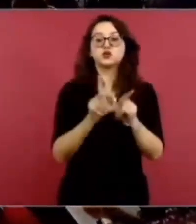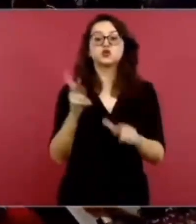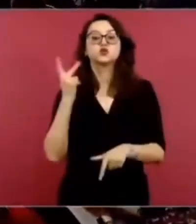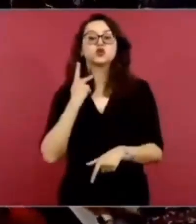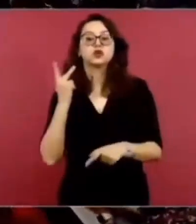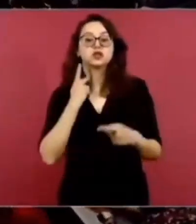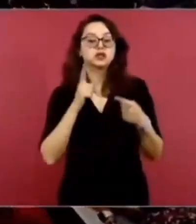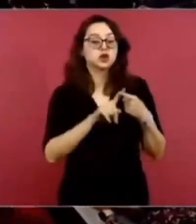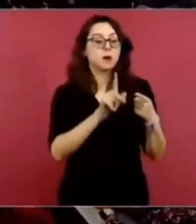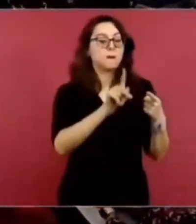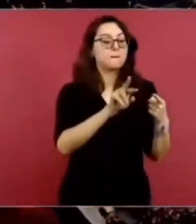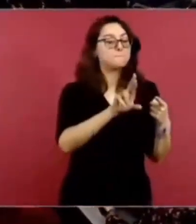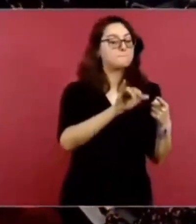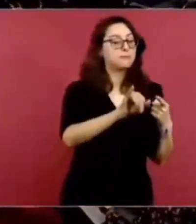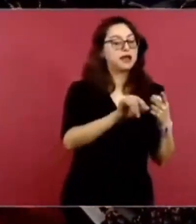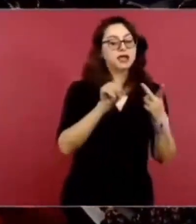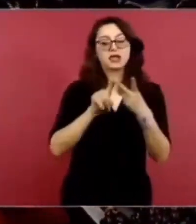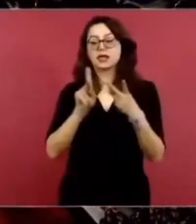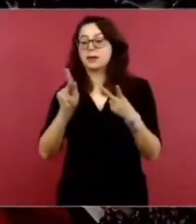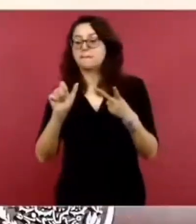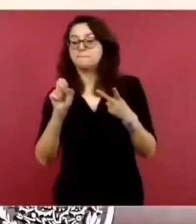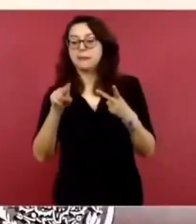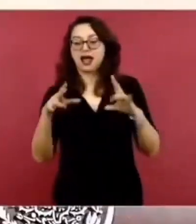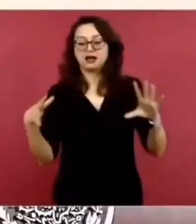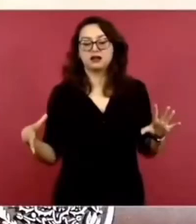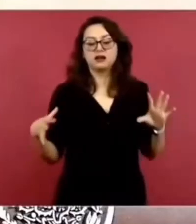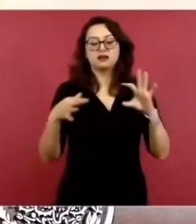hay un gran acuerdo